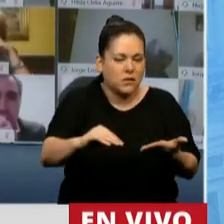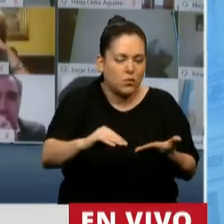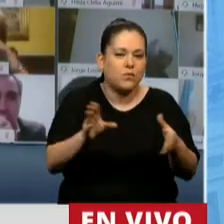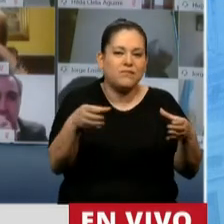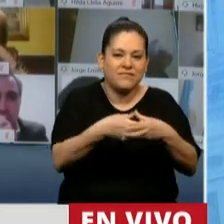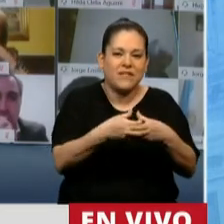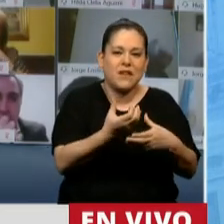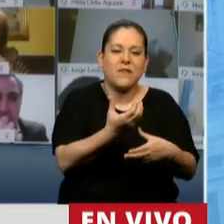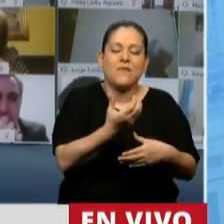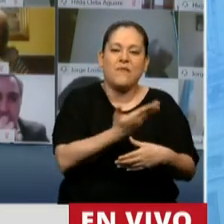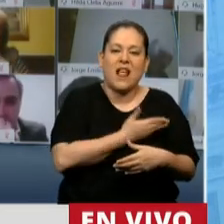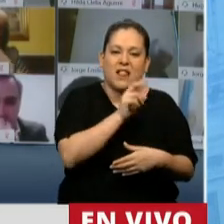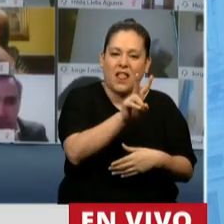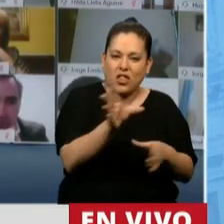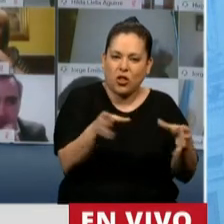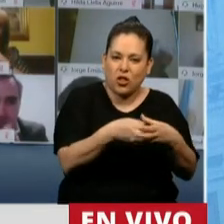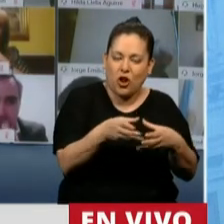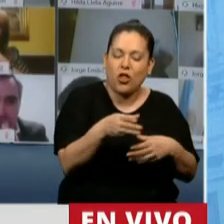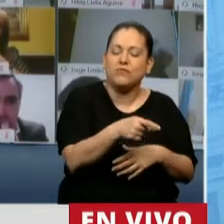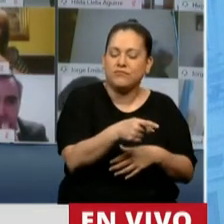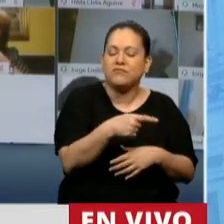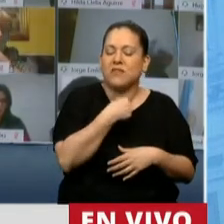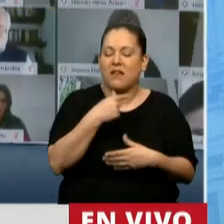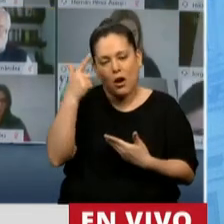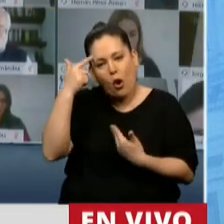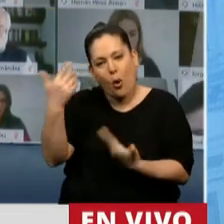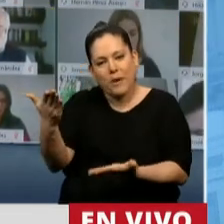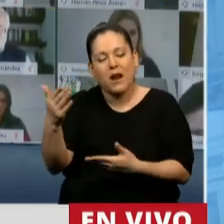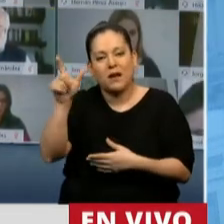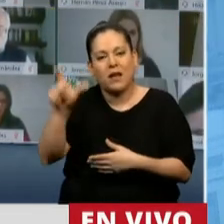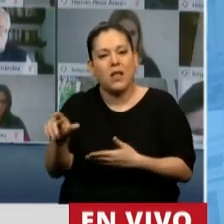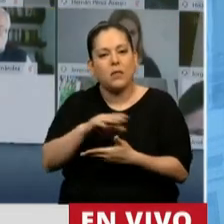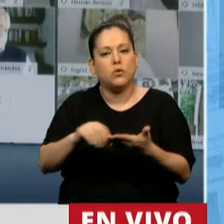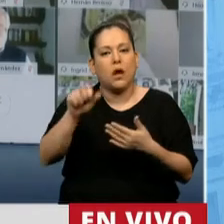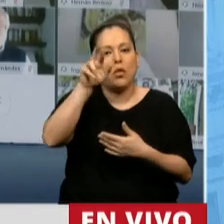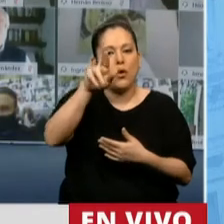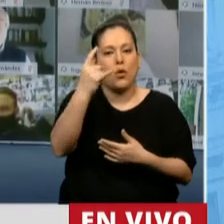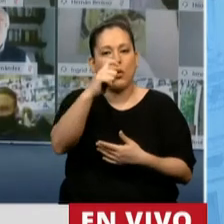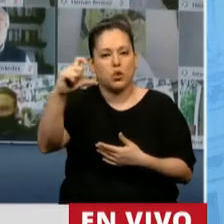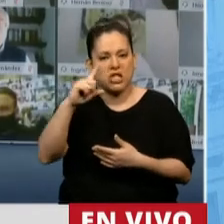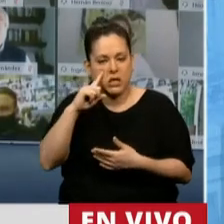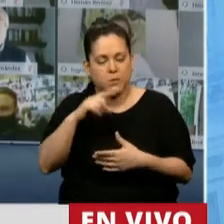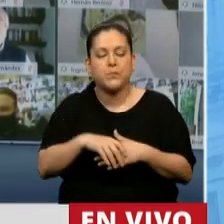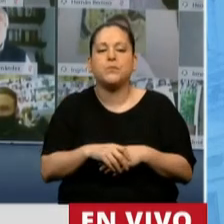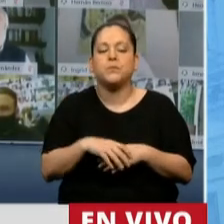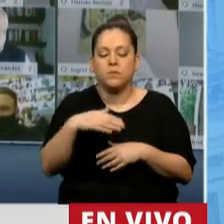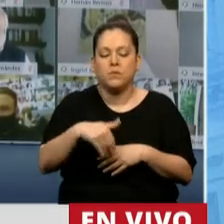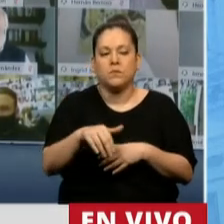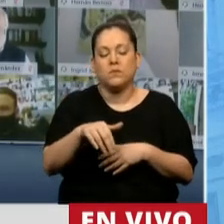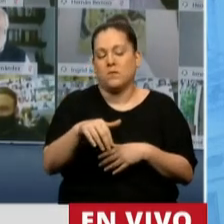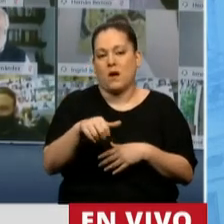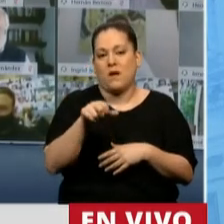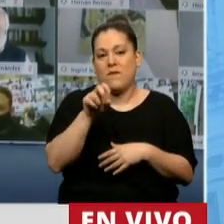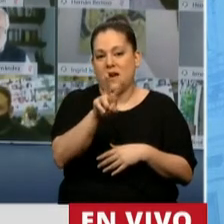leer algunas líneas en homenaje al compañero Rucci. Este 25 de septiembre